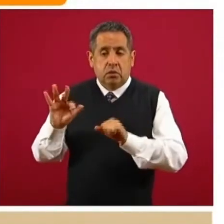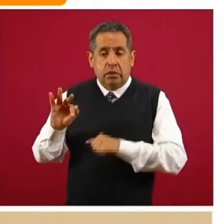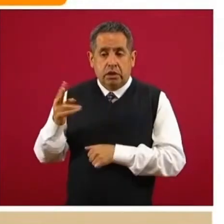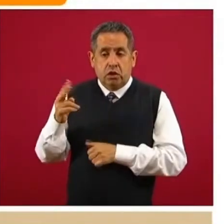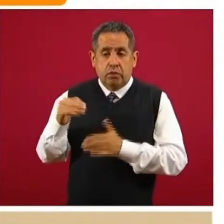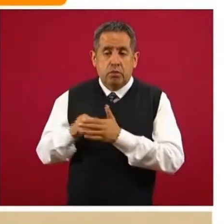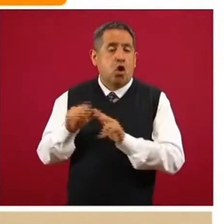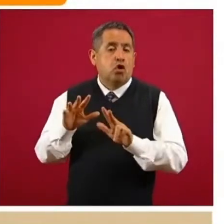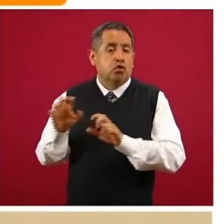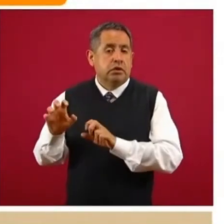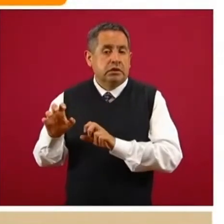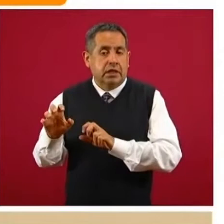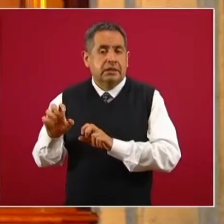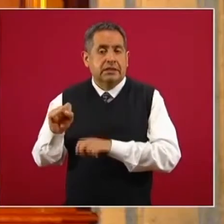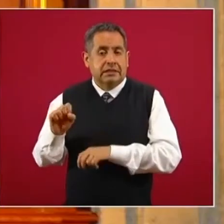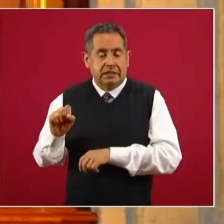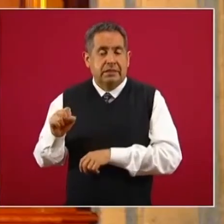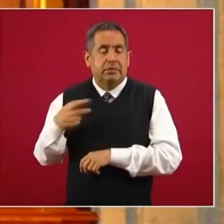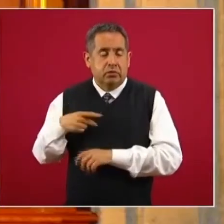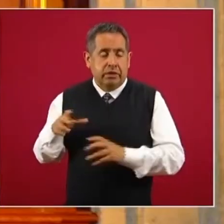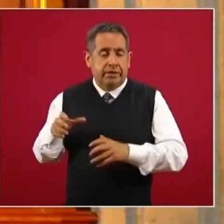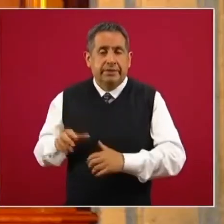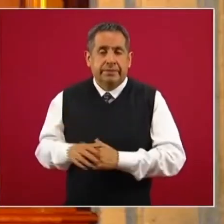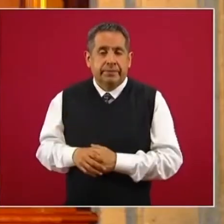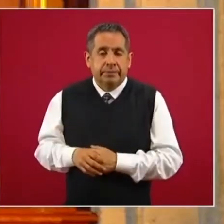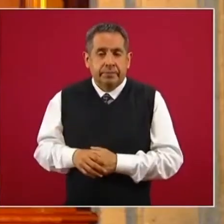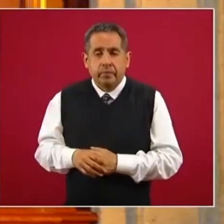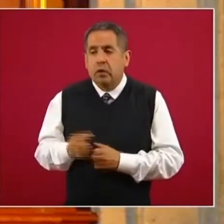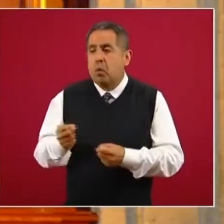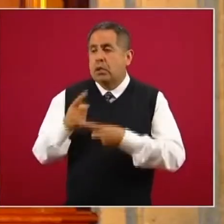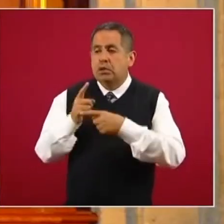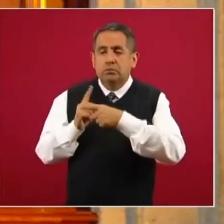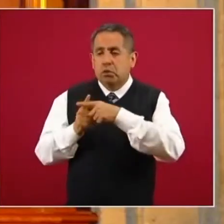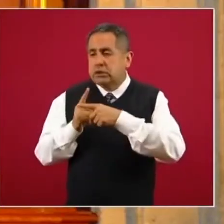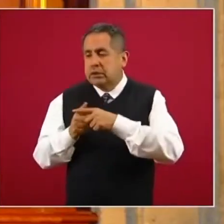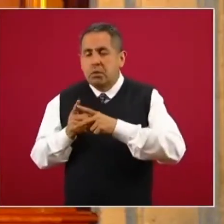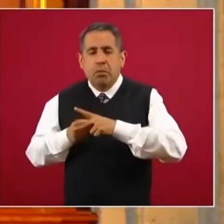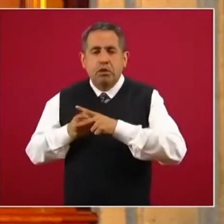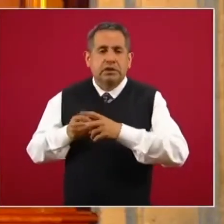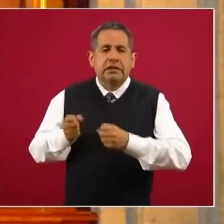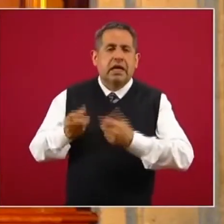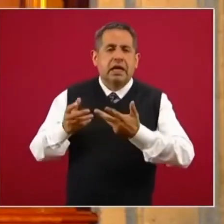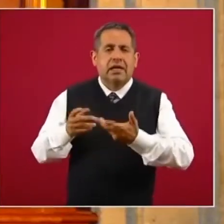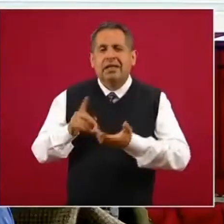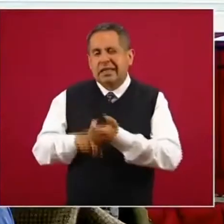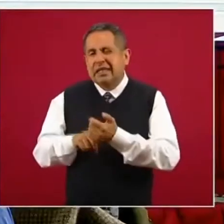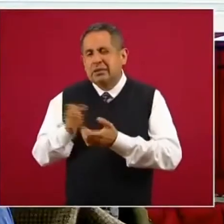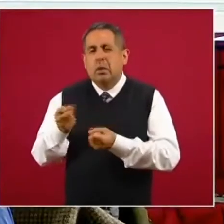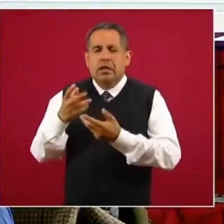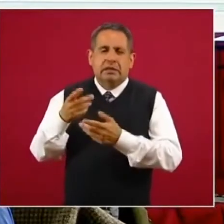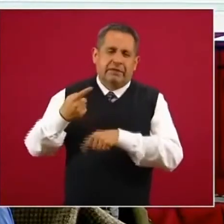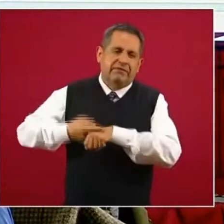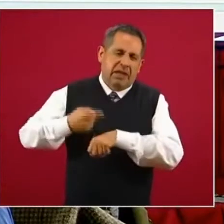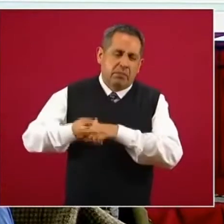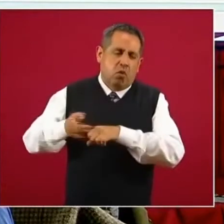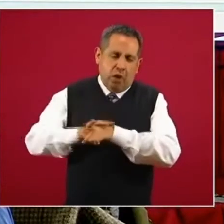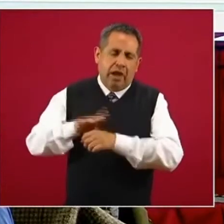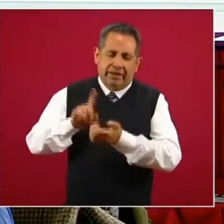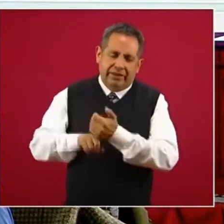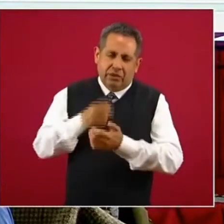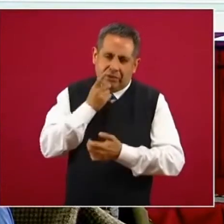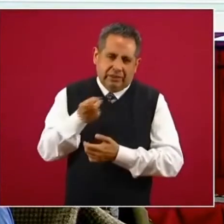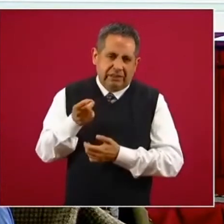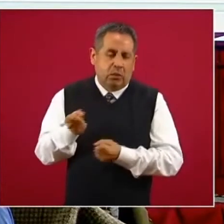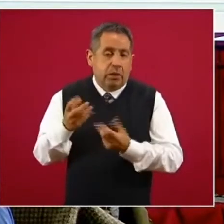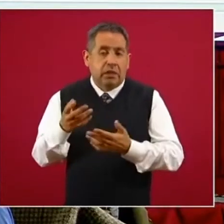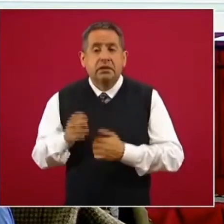ochocientas sesenta. El porcentaje de positividad que vemos este sí ha mantenido independientemente de la cantidad